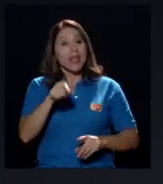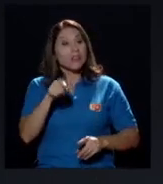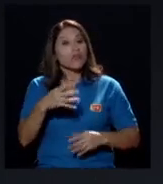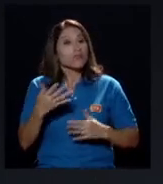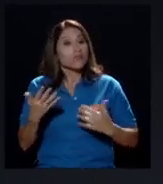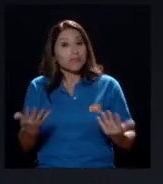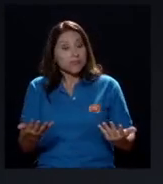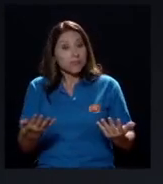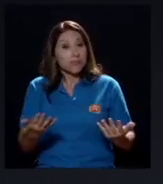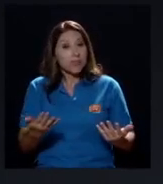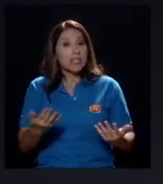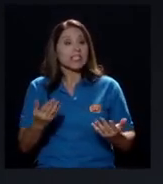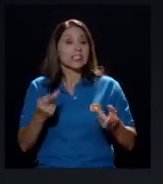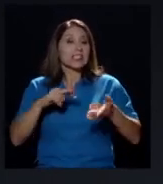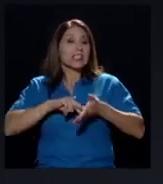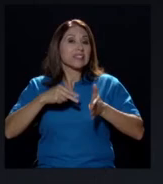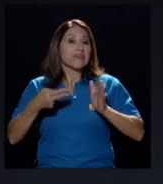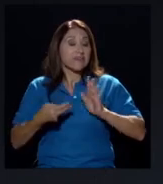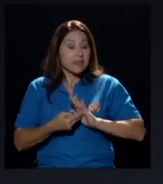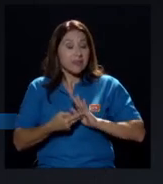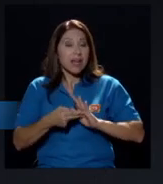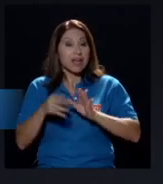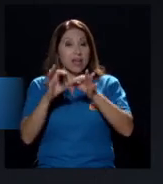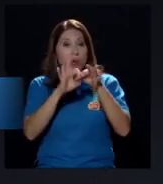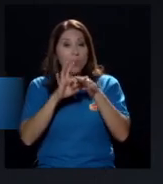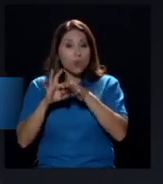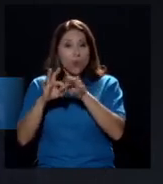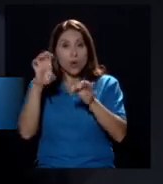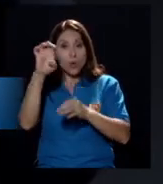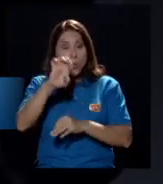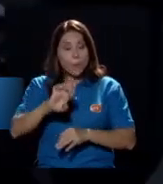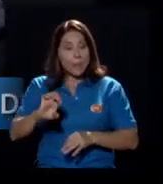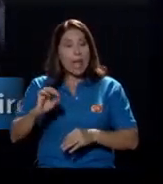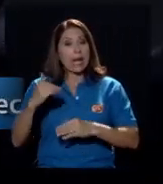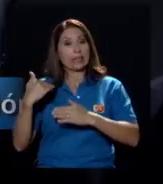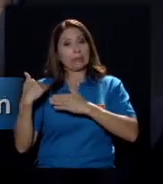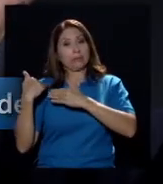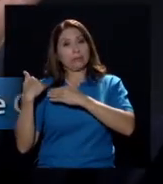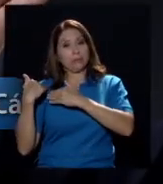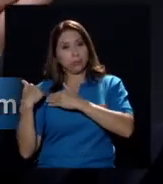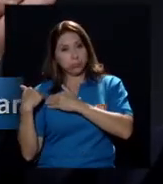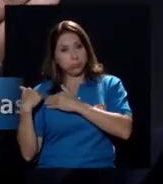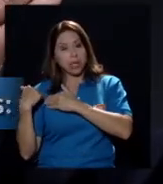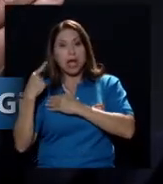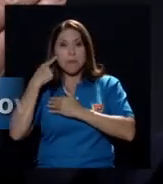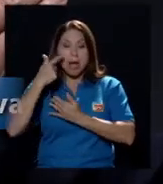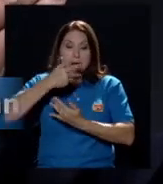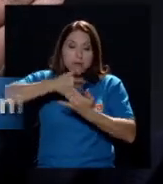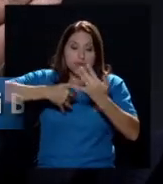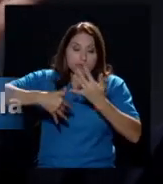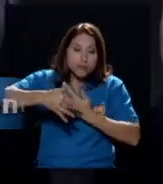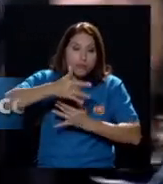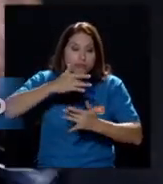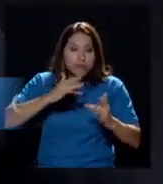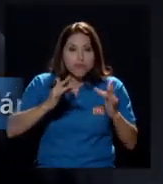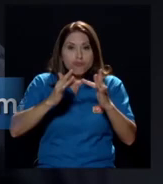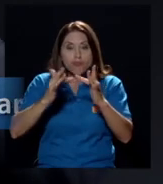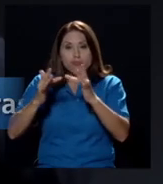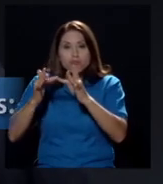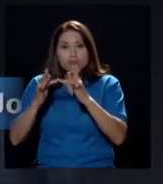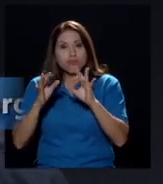Unión Europea una responsabilidad muy alta en la convivencia con los Estados Unidos